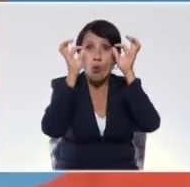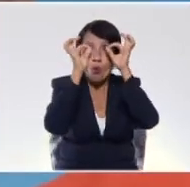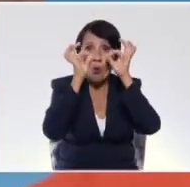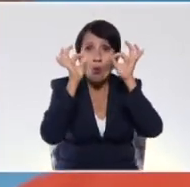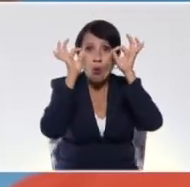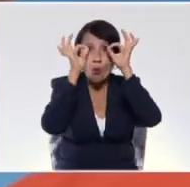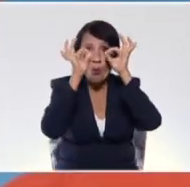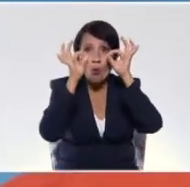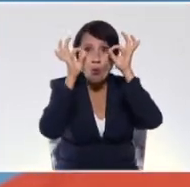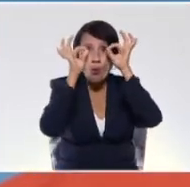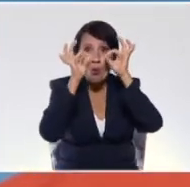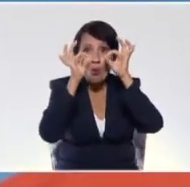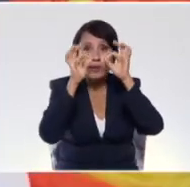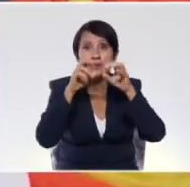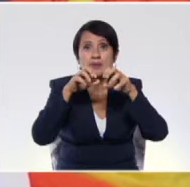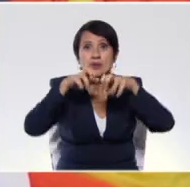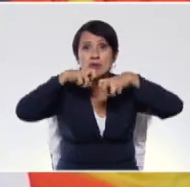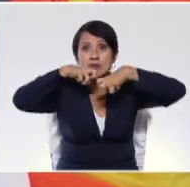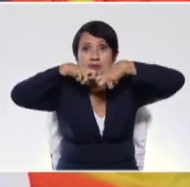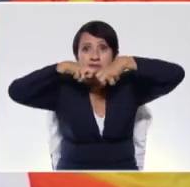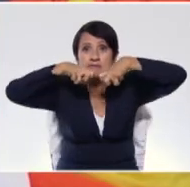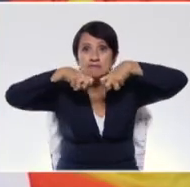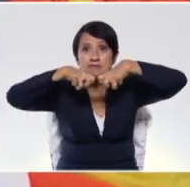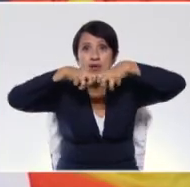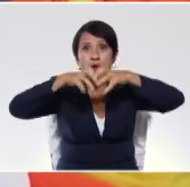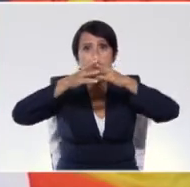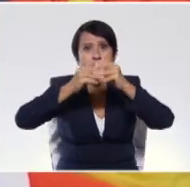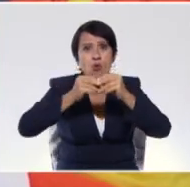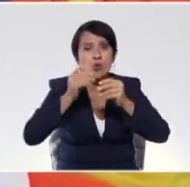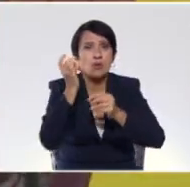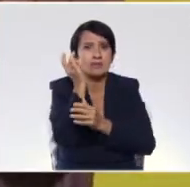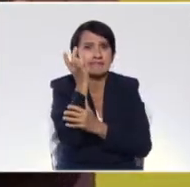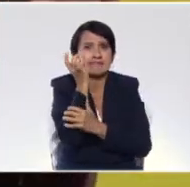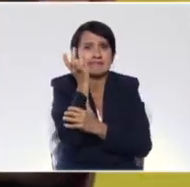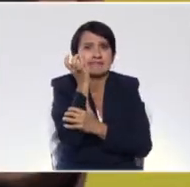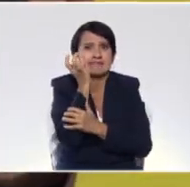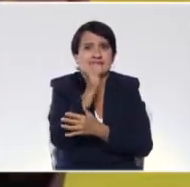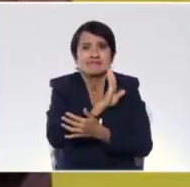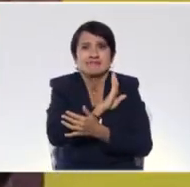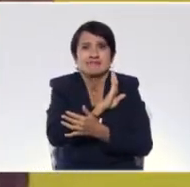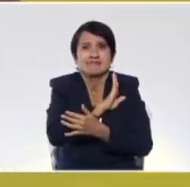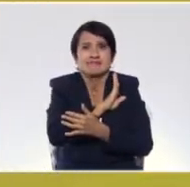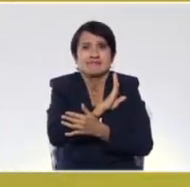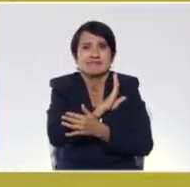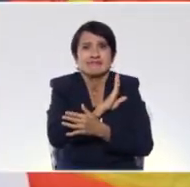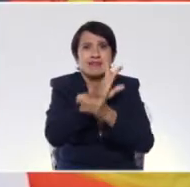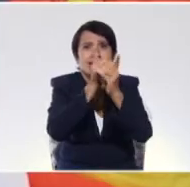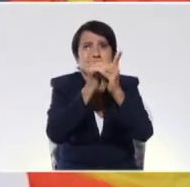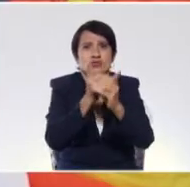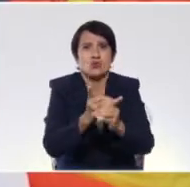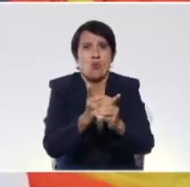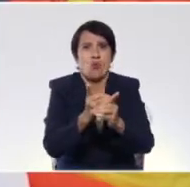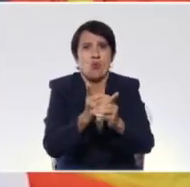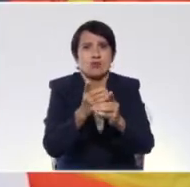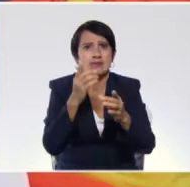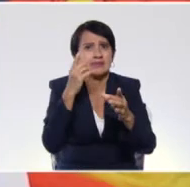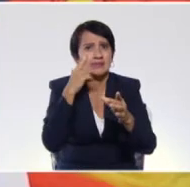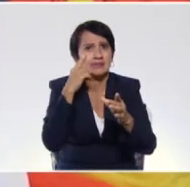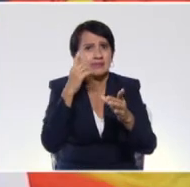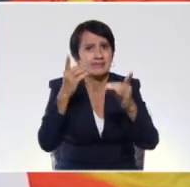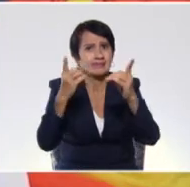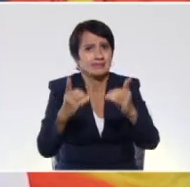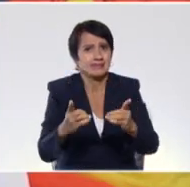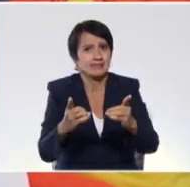ojos y aquí tienes y lo puedes ambientar como tú desees. Y qué hermoso se ve nuestro cuento